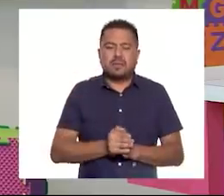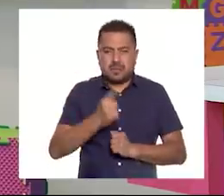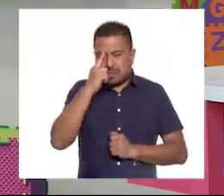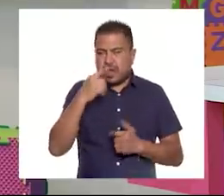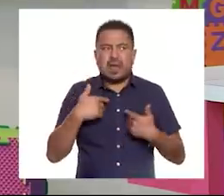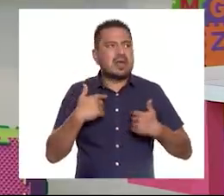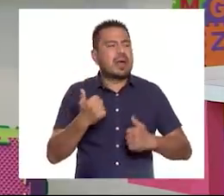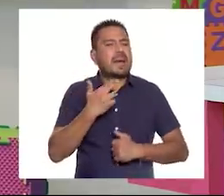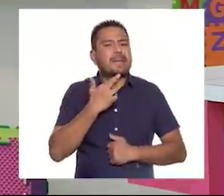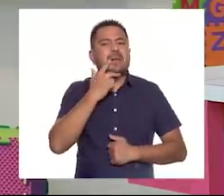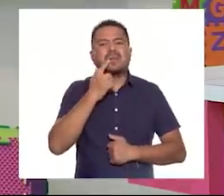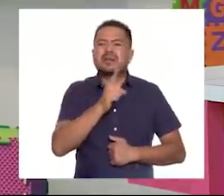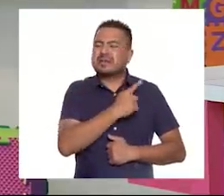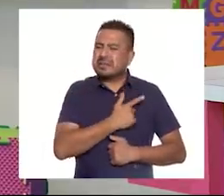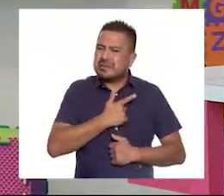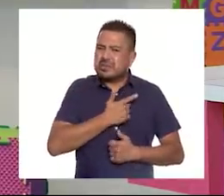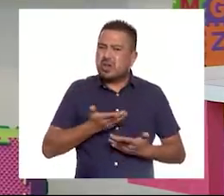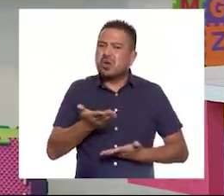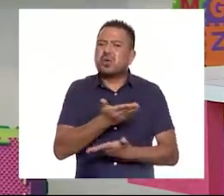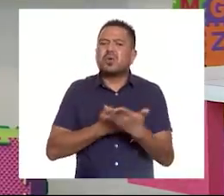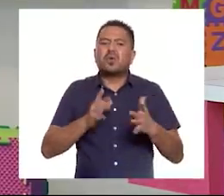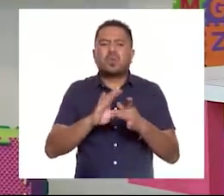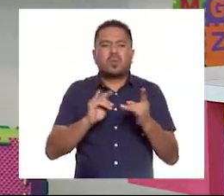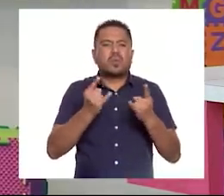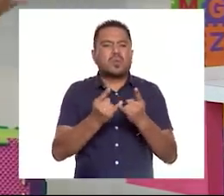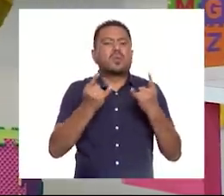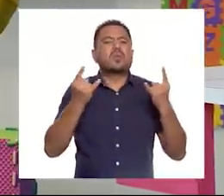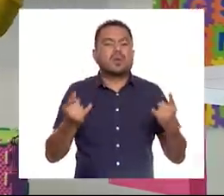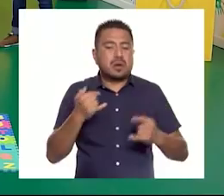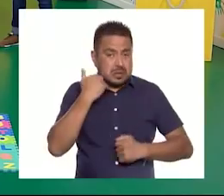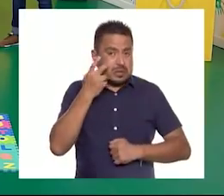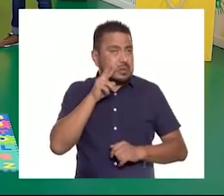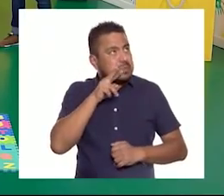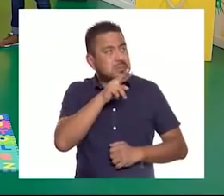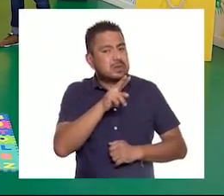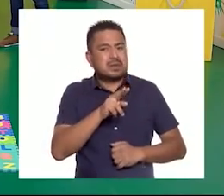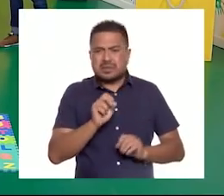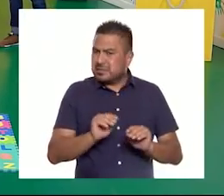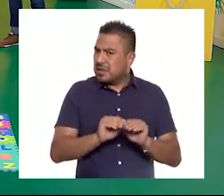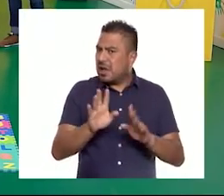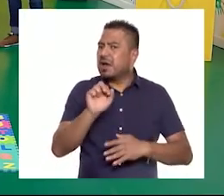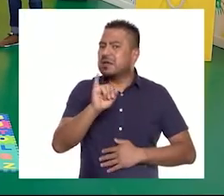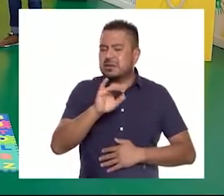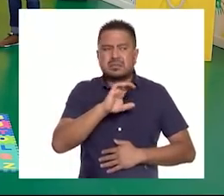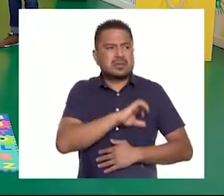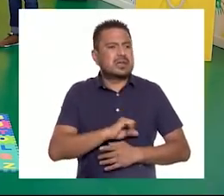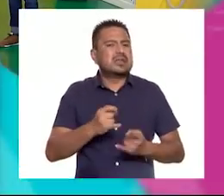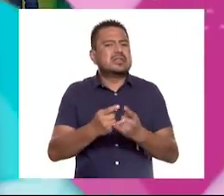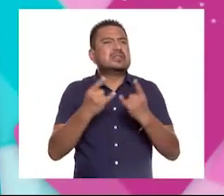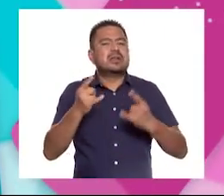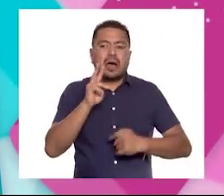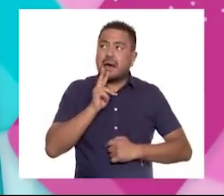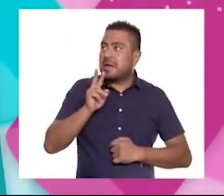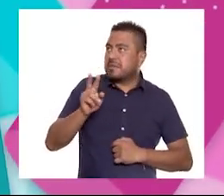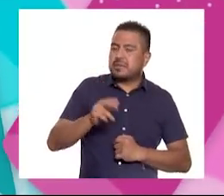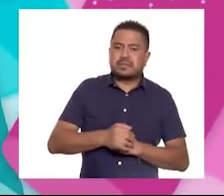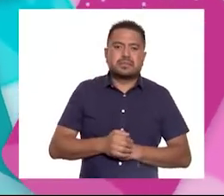para entenderlos mejor, me gustaría compartirles un cuento. ¿Quieres verlo? Claro que sí. Me encantan historias. ¡Vamos a verlo!